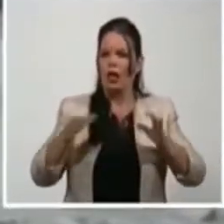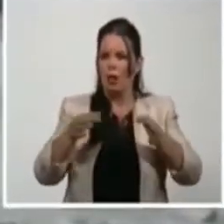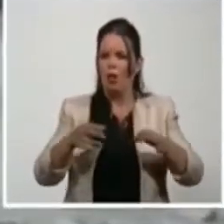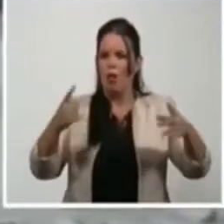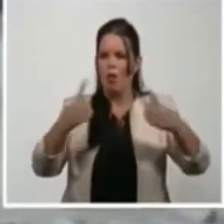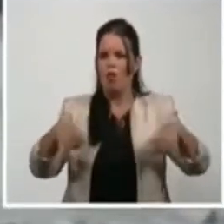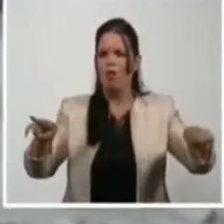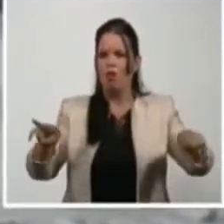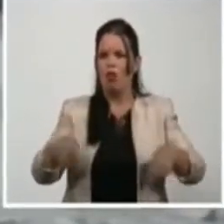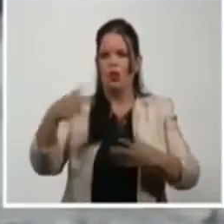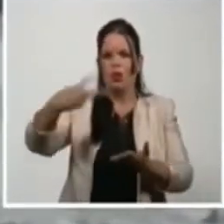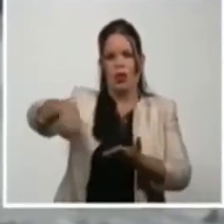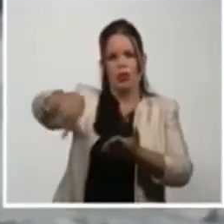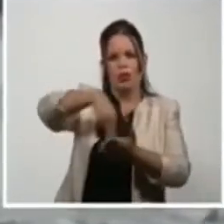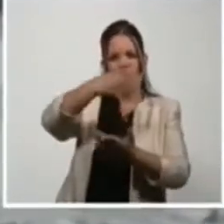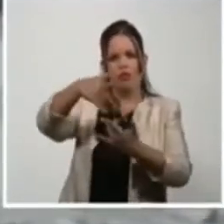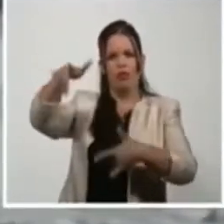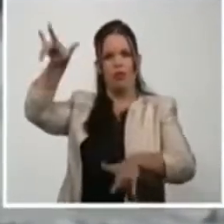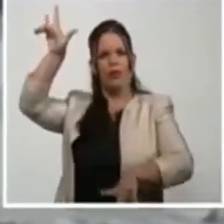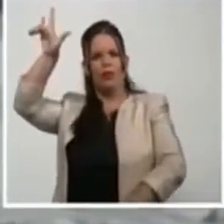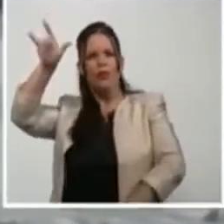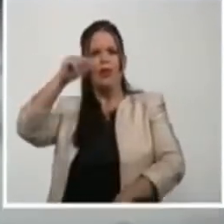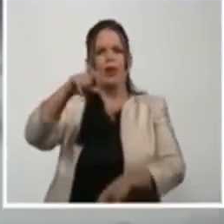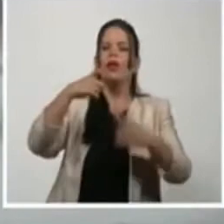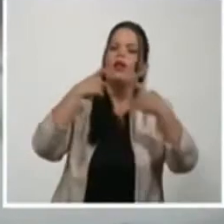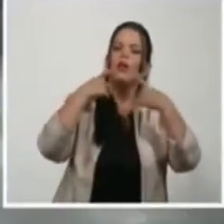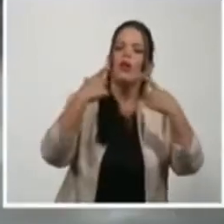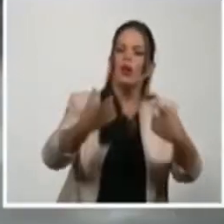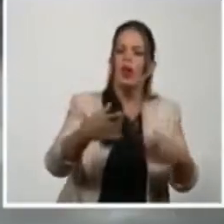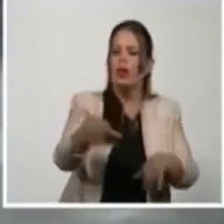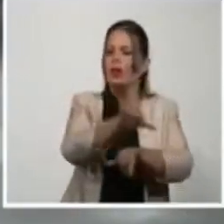es con el momento histórico más que con sus propias pasiones.